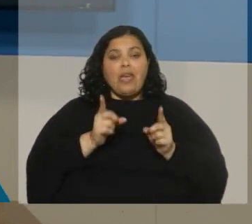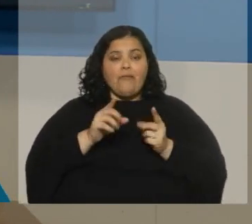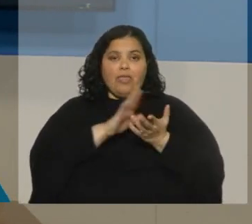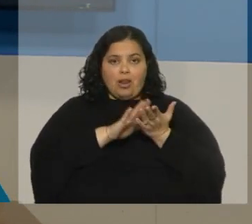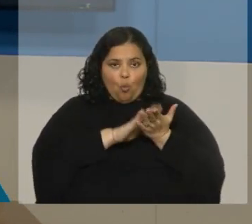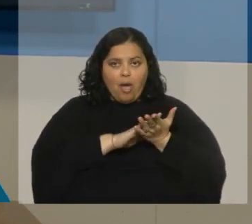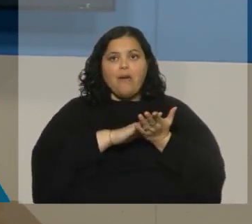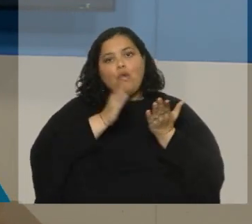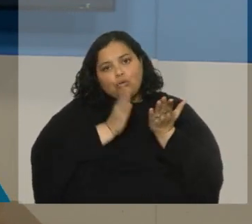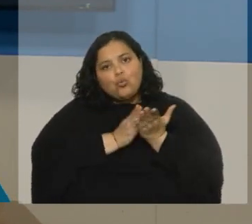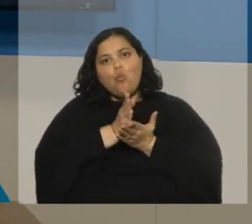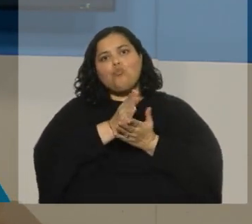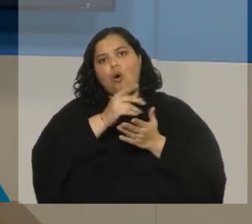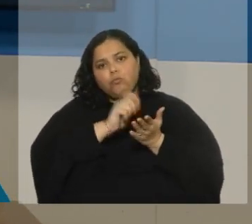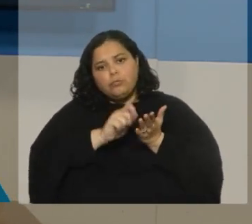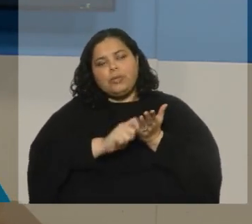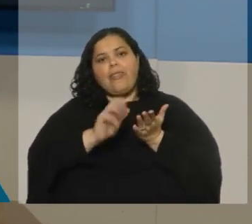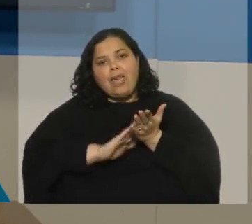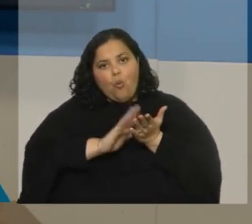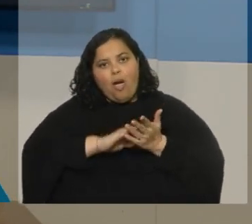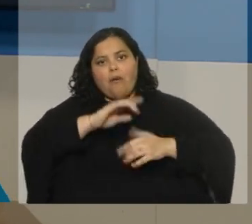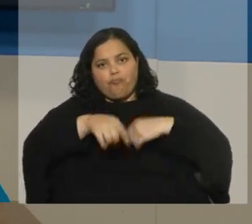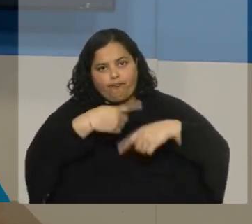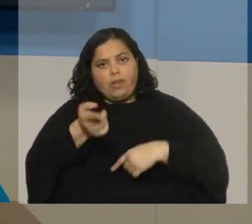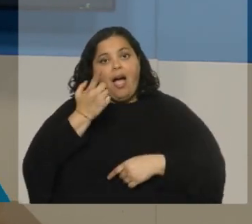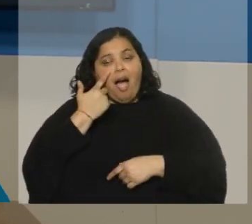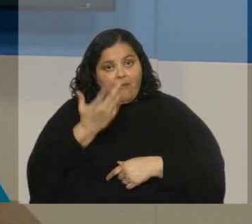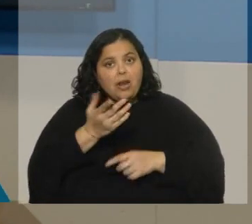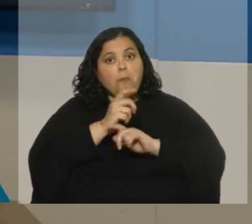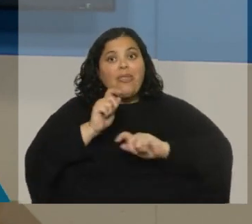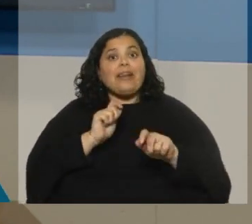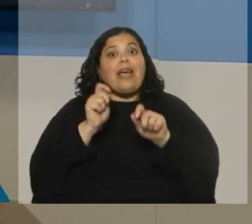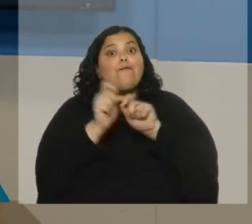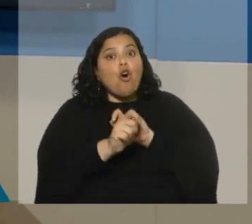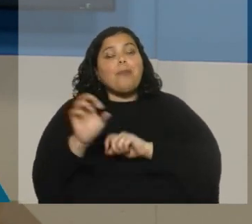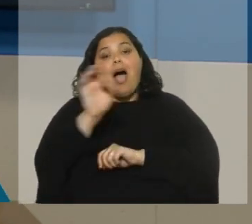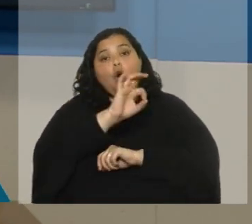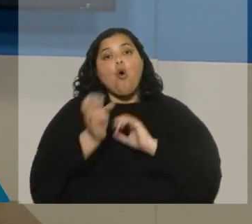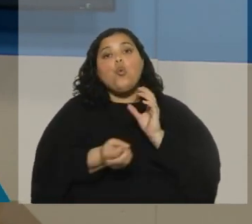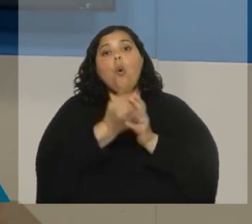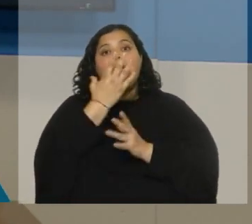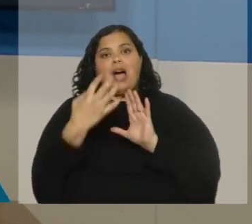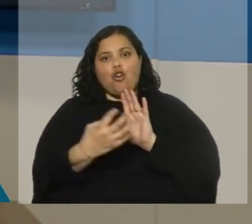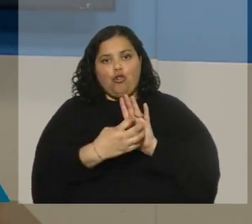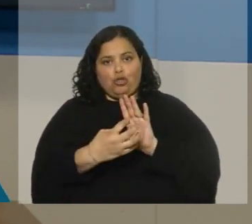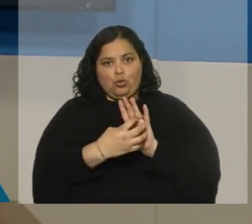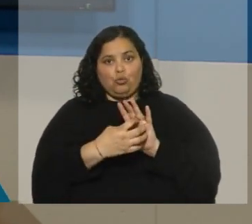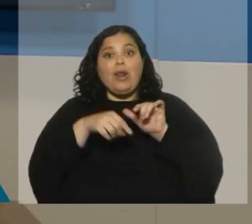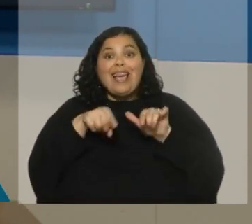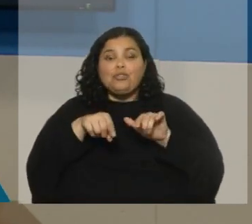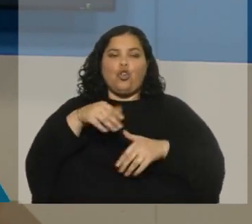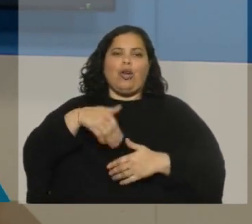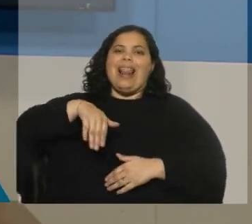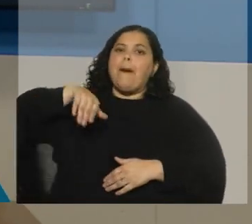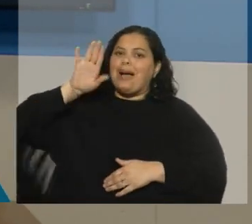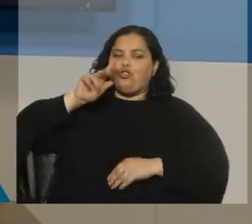un nuevo rumbo, un nuevo recorrido, para llegar a una reforma o una nueva constitución, que es lo que la mayoría